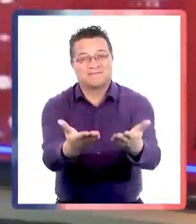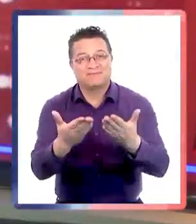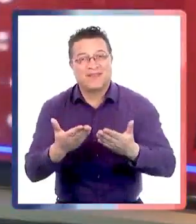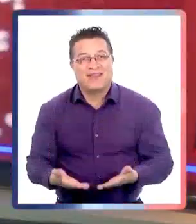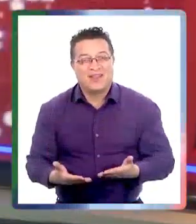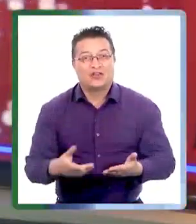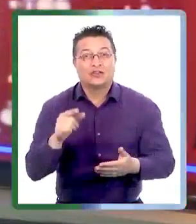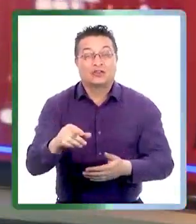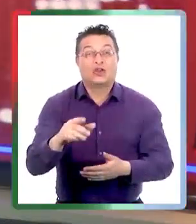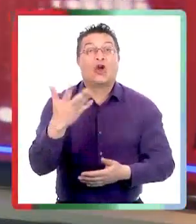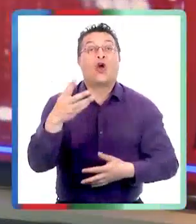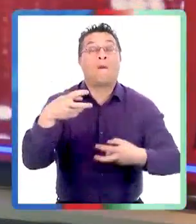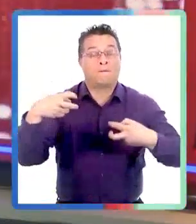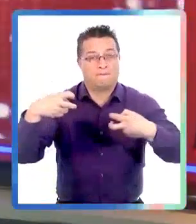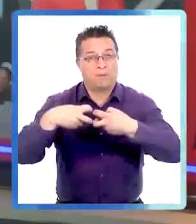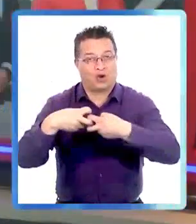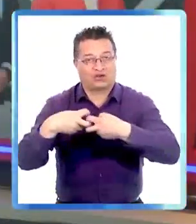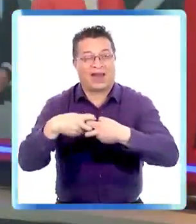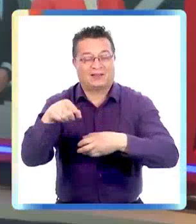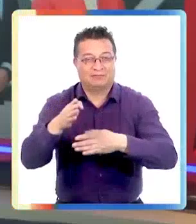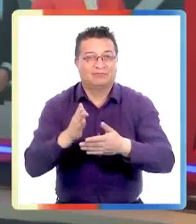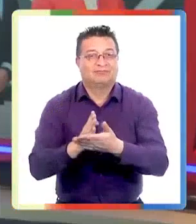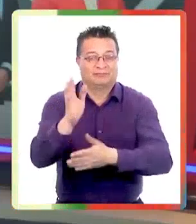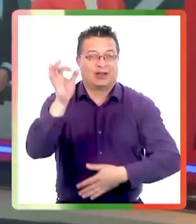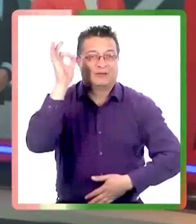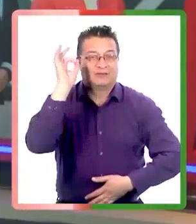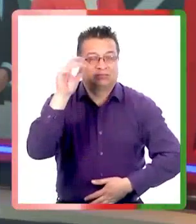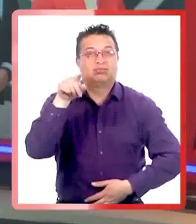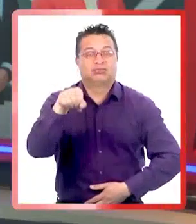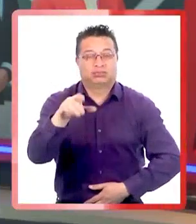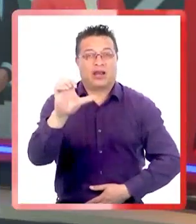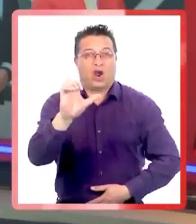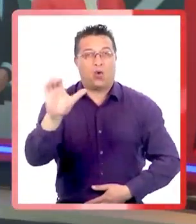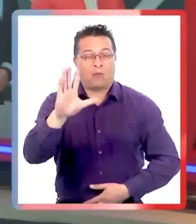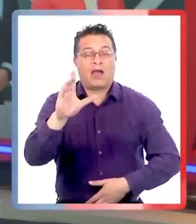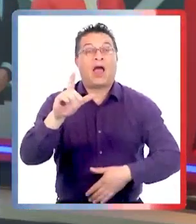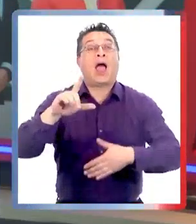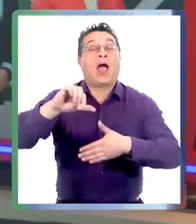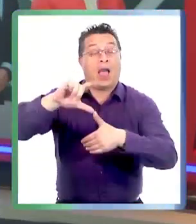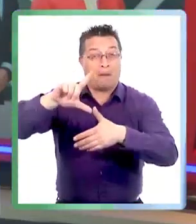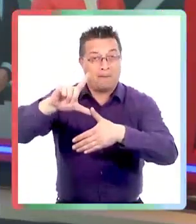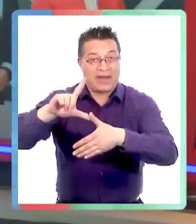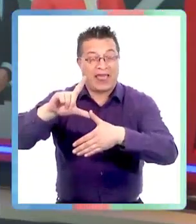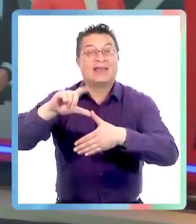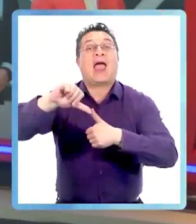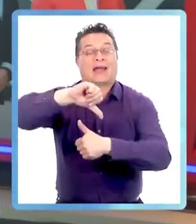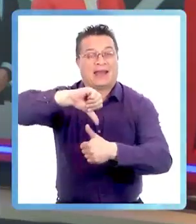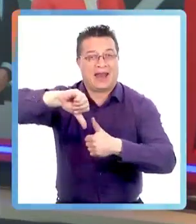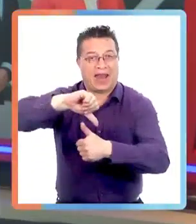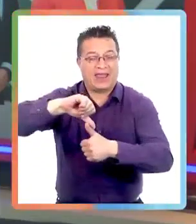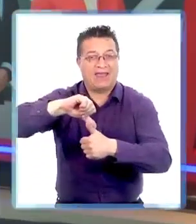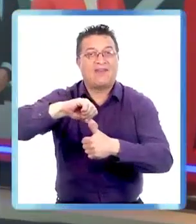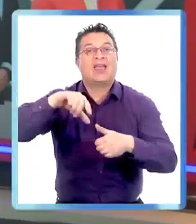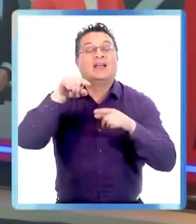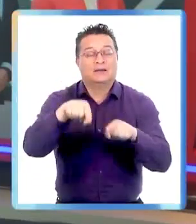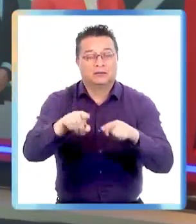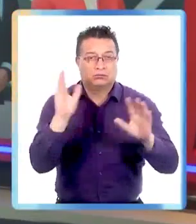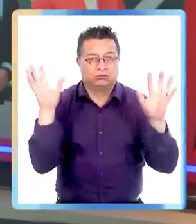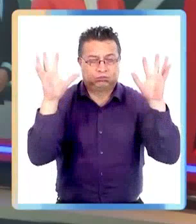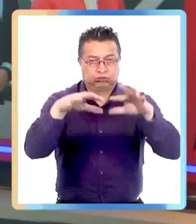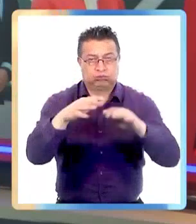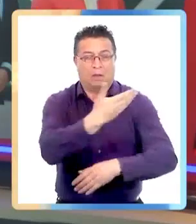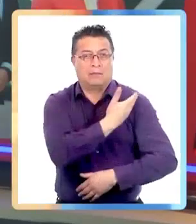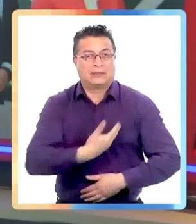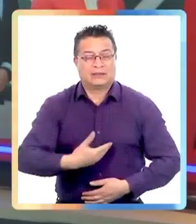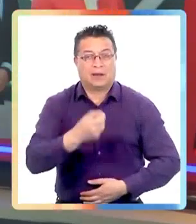Hola, ¿cómo están? Bienvenidas y bienvenidos. En Bruselas comenzó la cumbre entre la Unión Europea, América Latina y el Caribe. En las horas